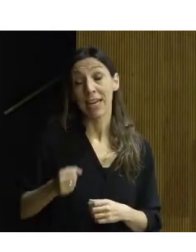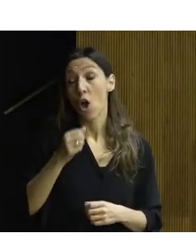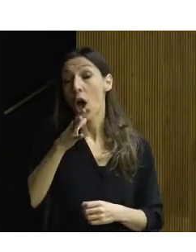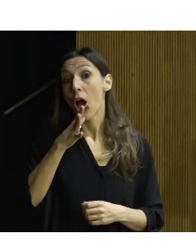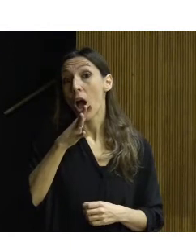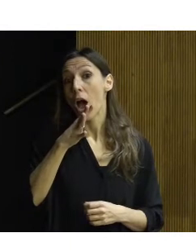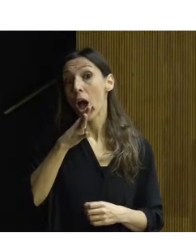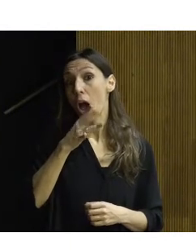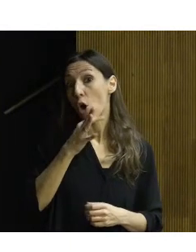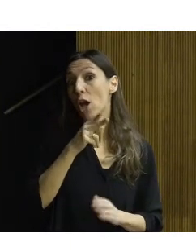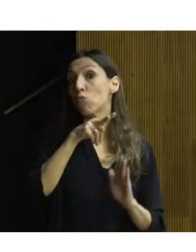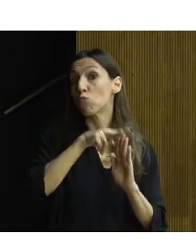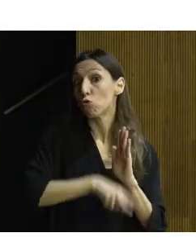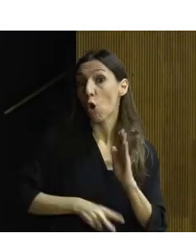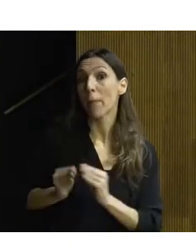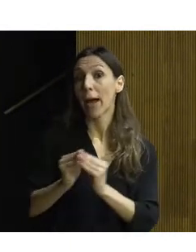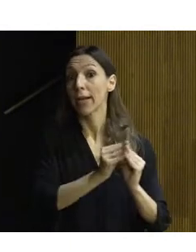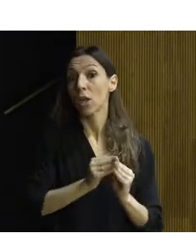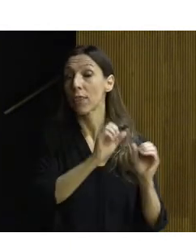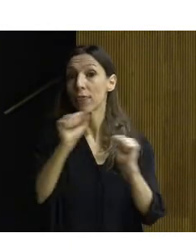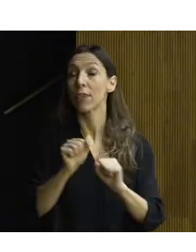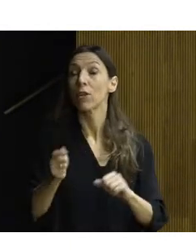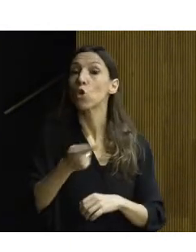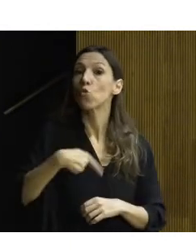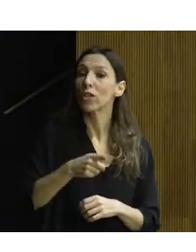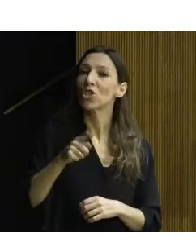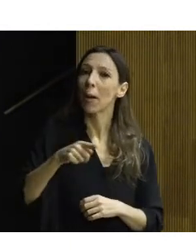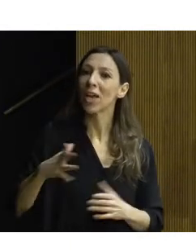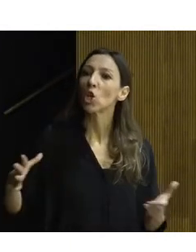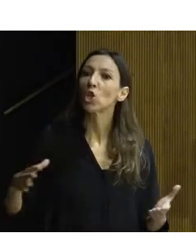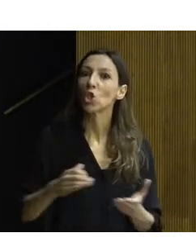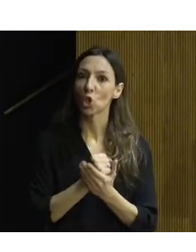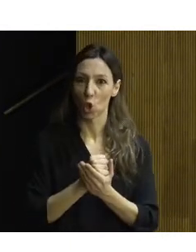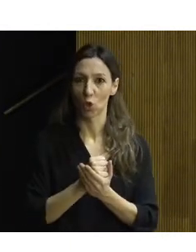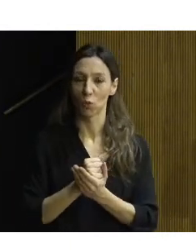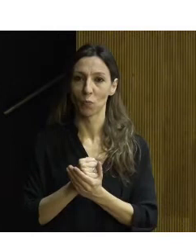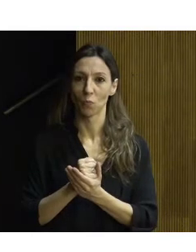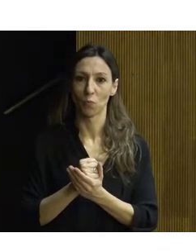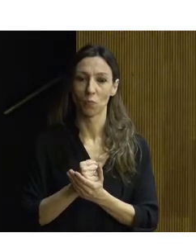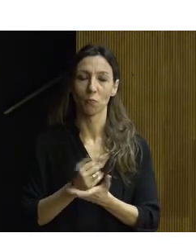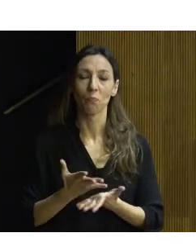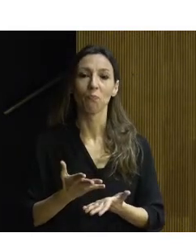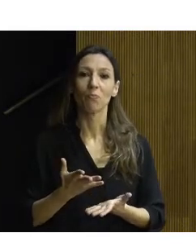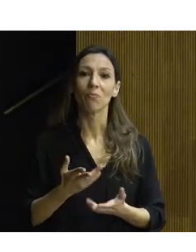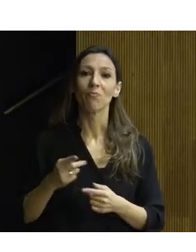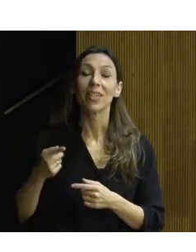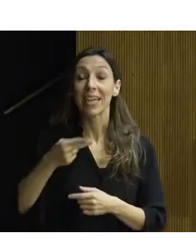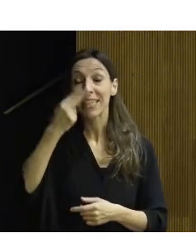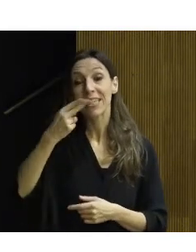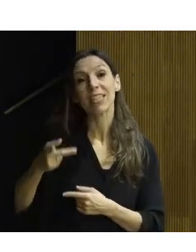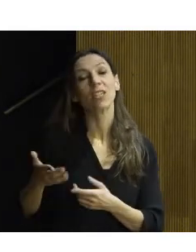se defiende lo nuestro o lo de todos al unísono, y que integra y defiende los intereses de todos en un único idioma.